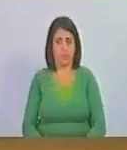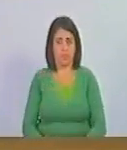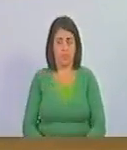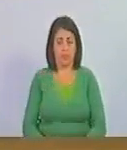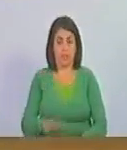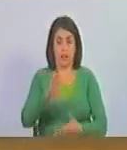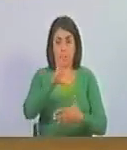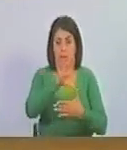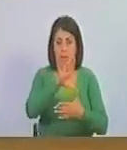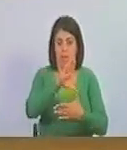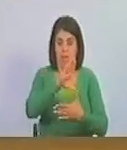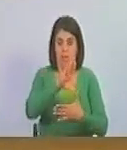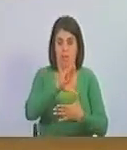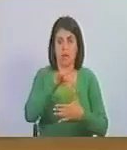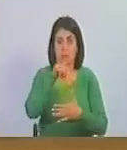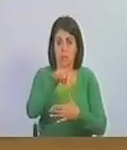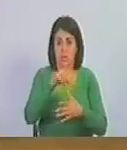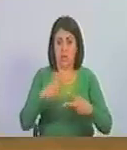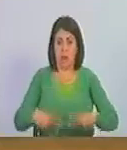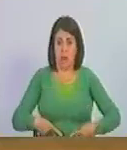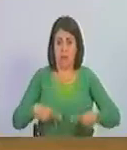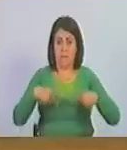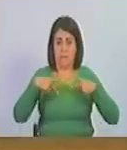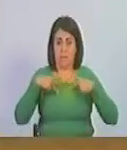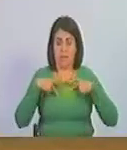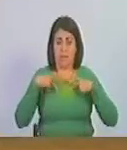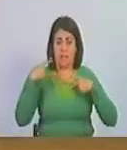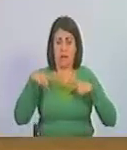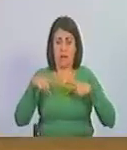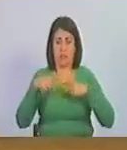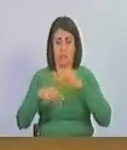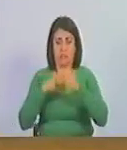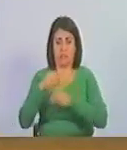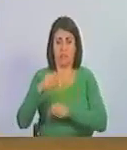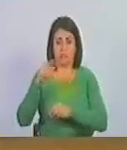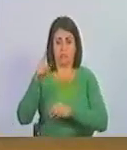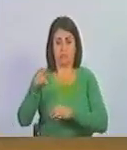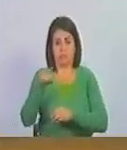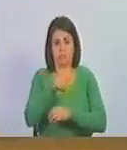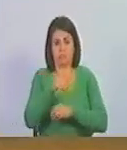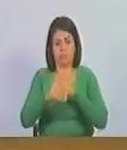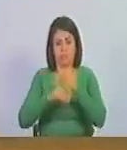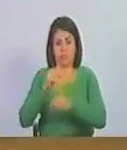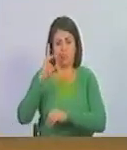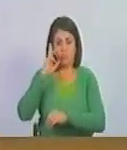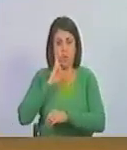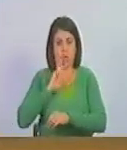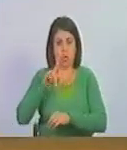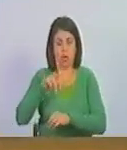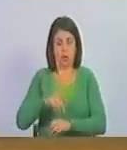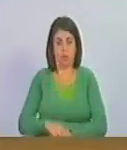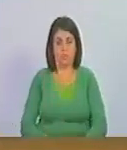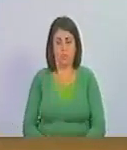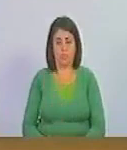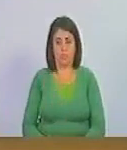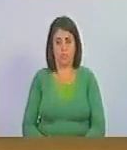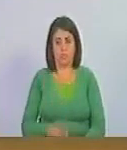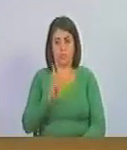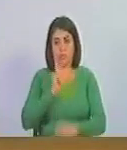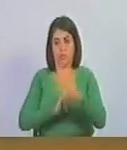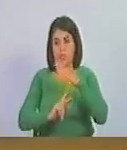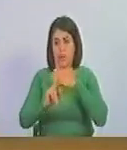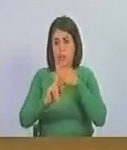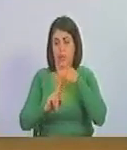Americanos, contactos con la vida, cuando sea insculpable. Bolívar, profético,